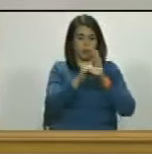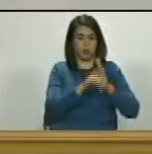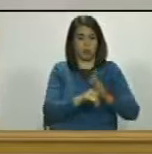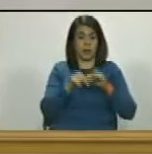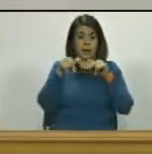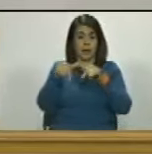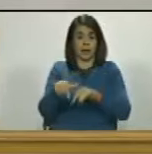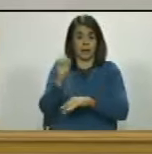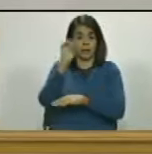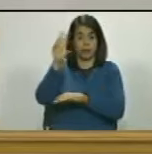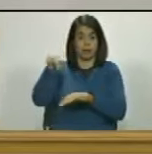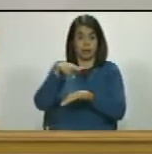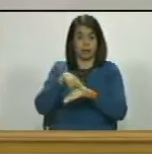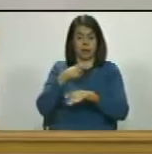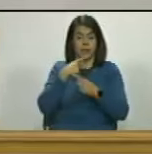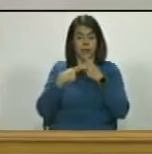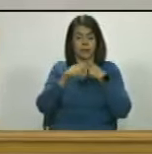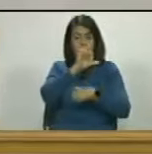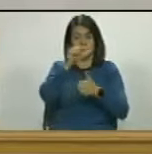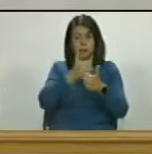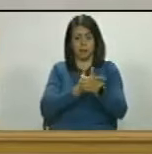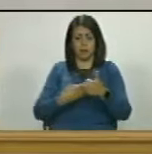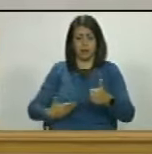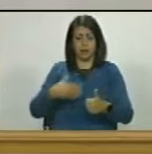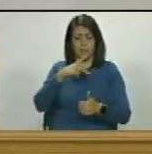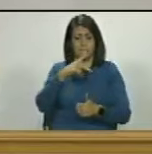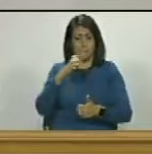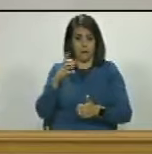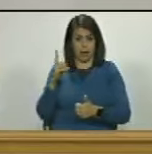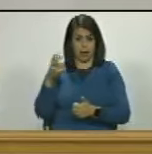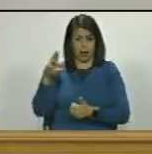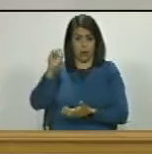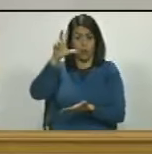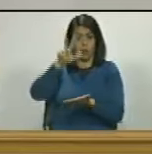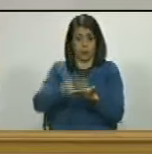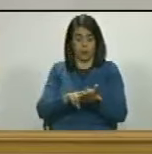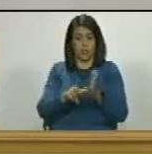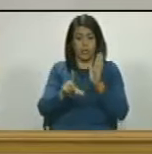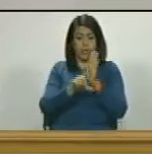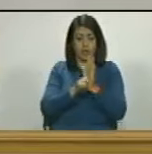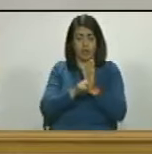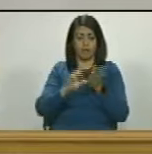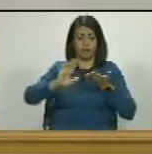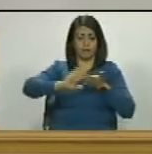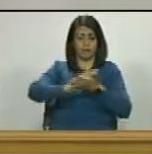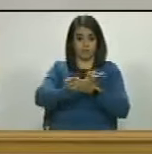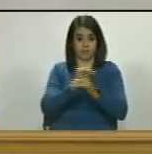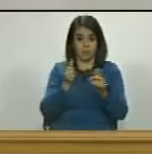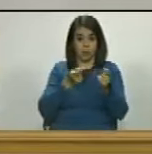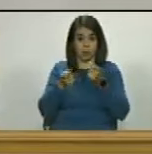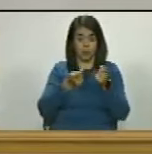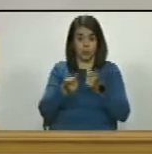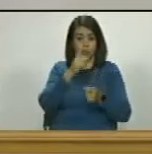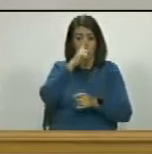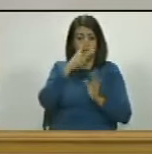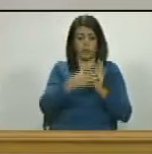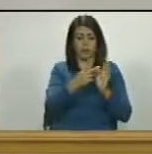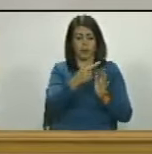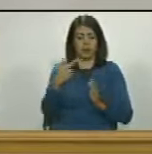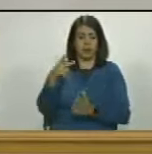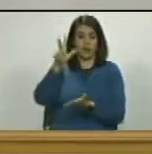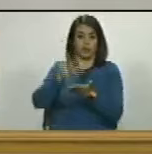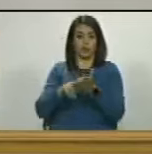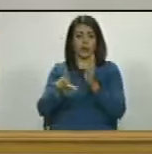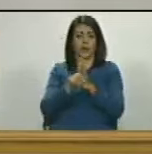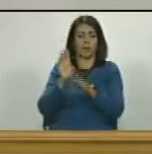esta asamblea nacional como bien dijo el vicepresidente Pedro Infante aprobó la ley de extinción de dominio en el año 2023 y